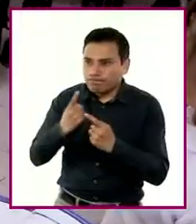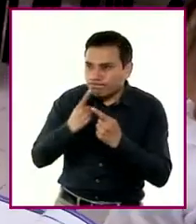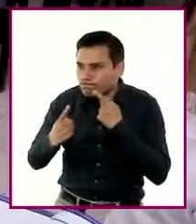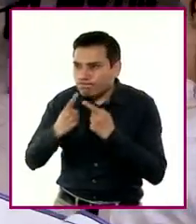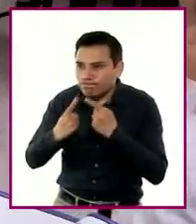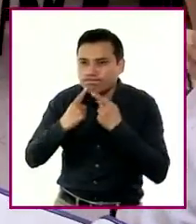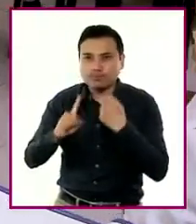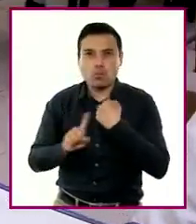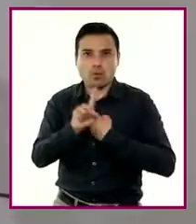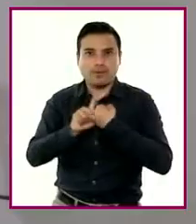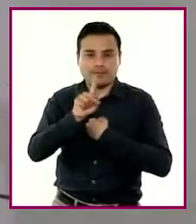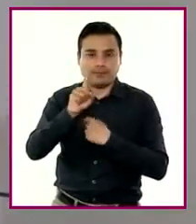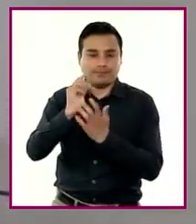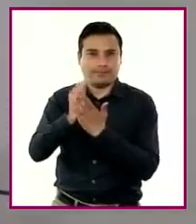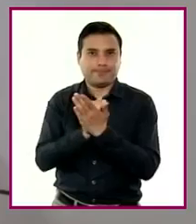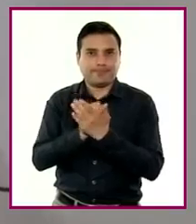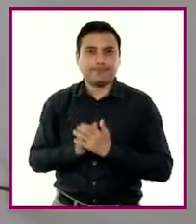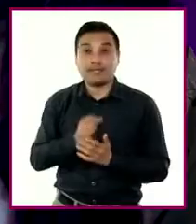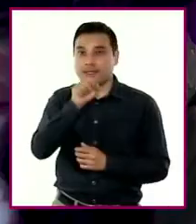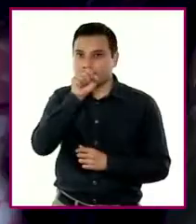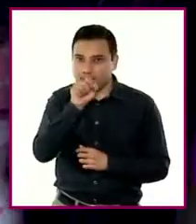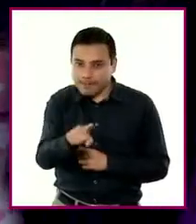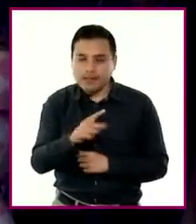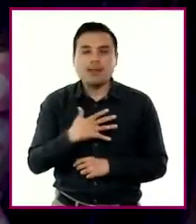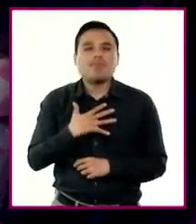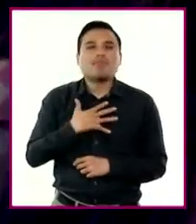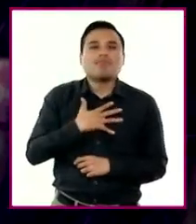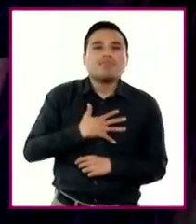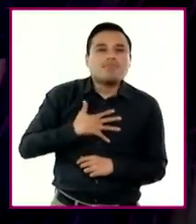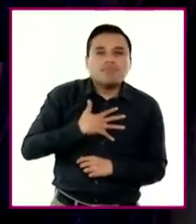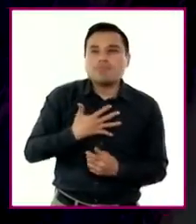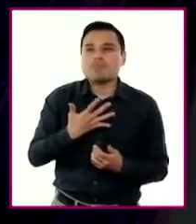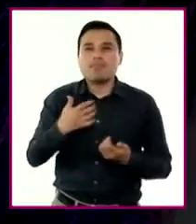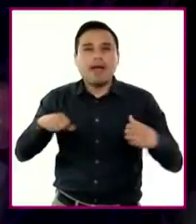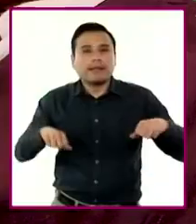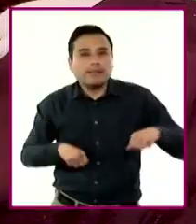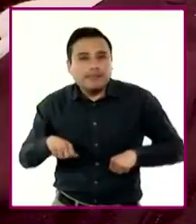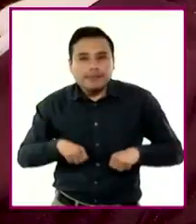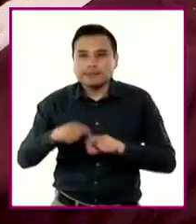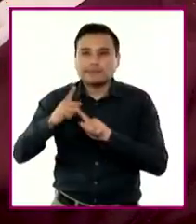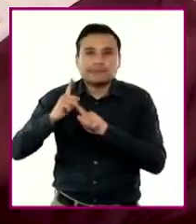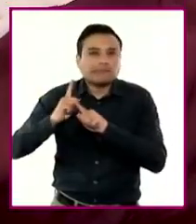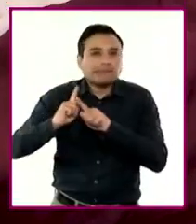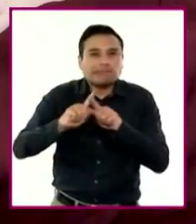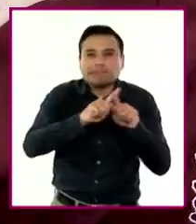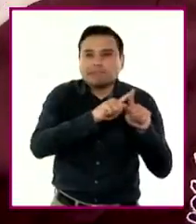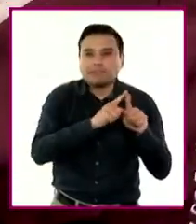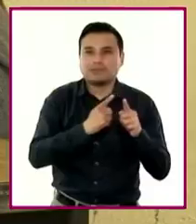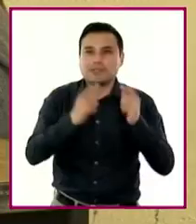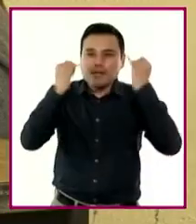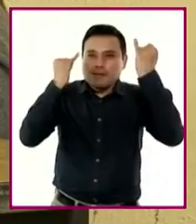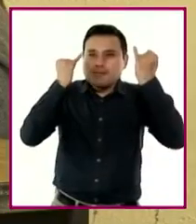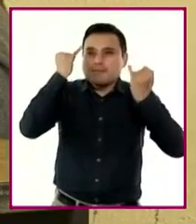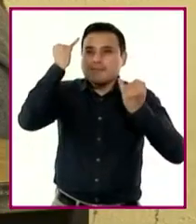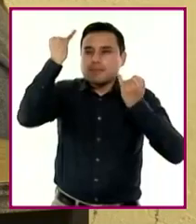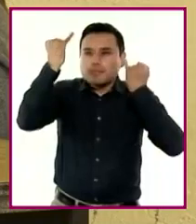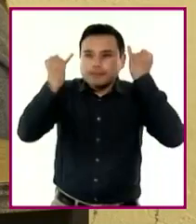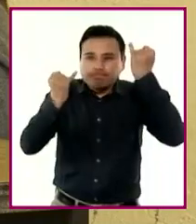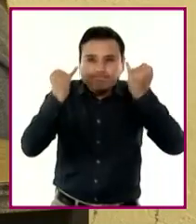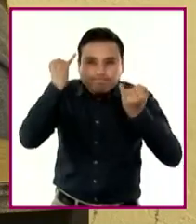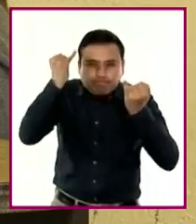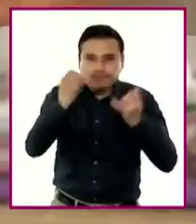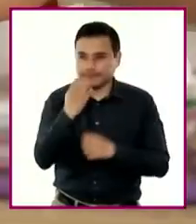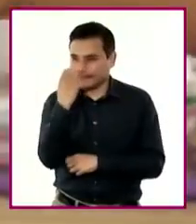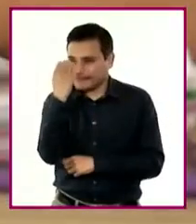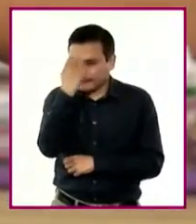problemáticas, experimenten y lleven a cabo actividades en las que pongan en juego sus sentidos y usen instrumentos de observación